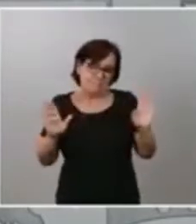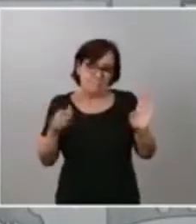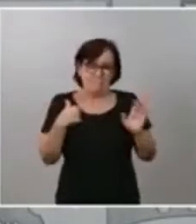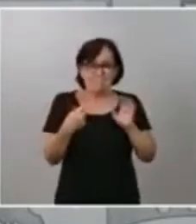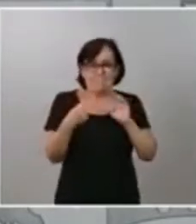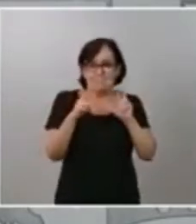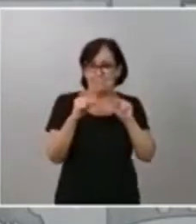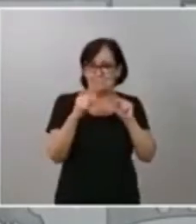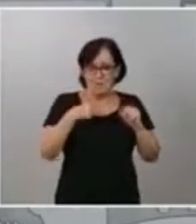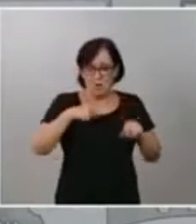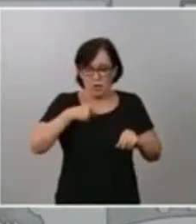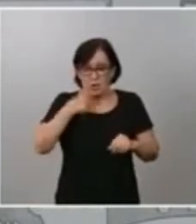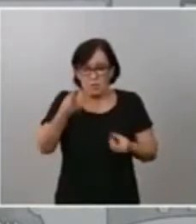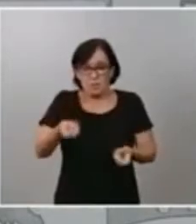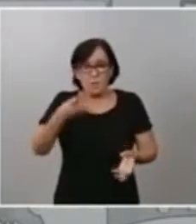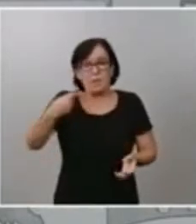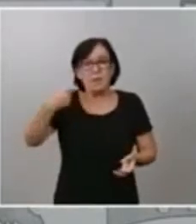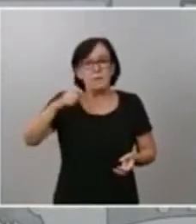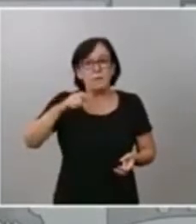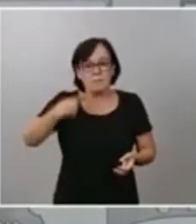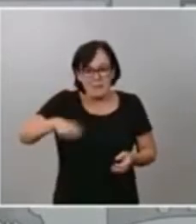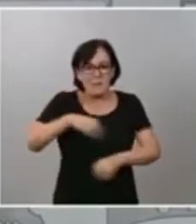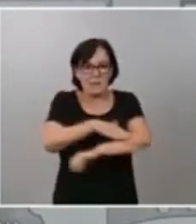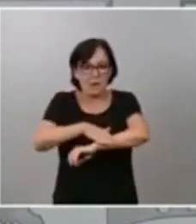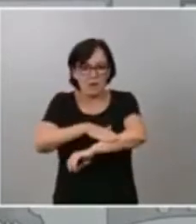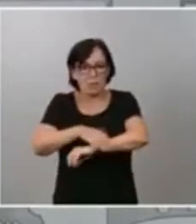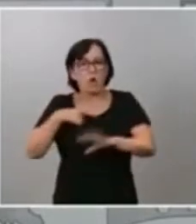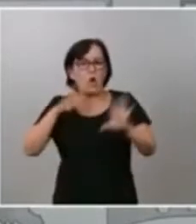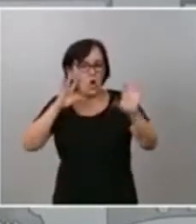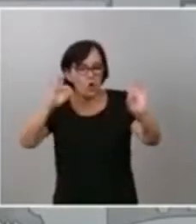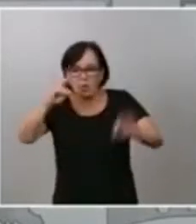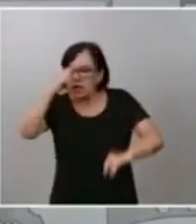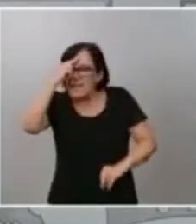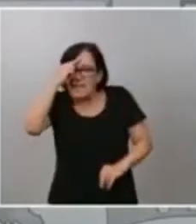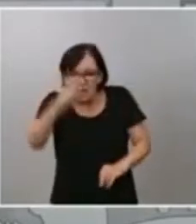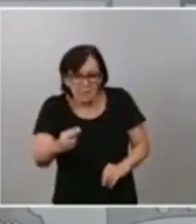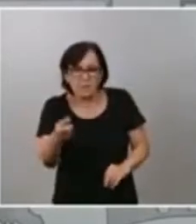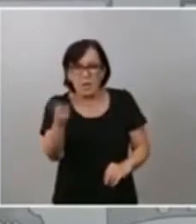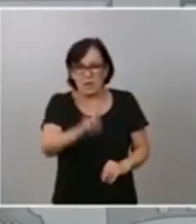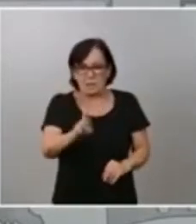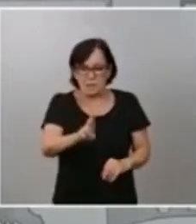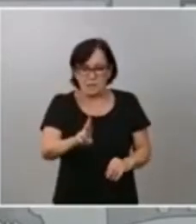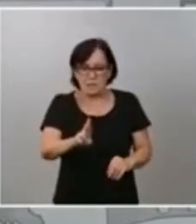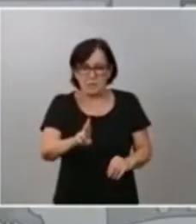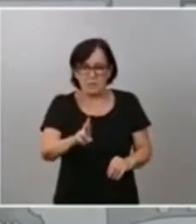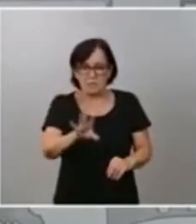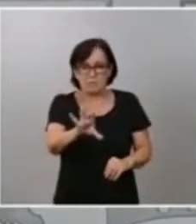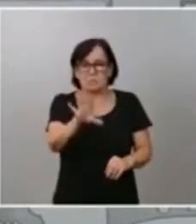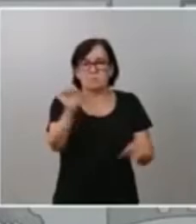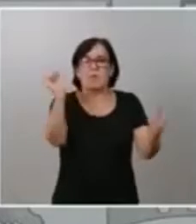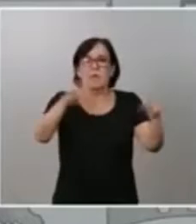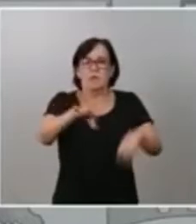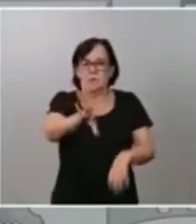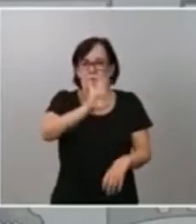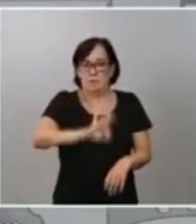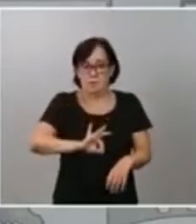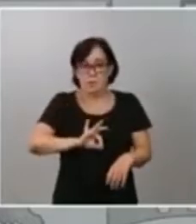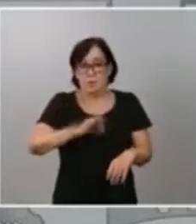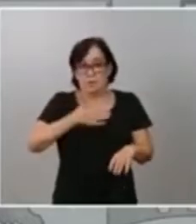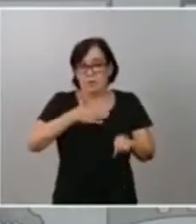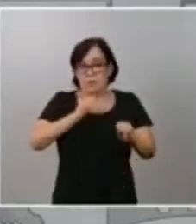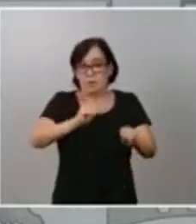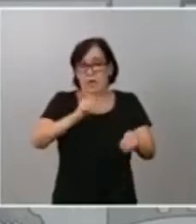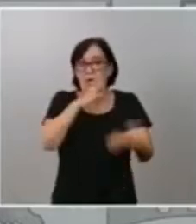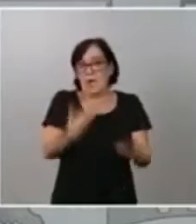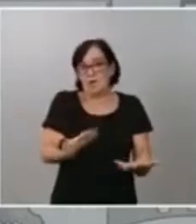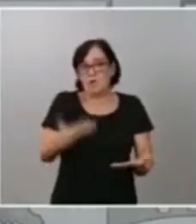del Gobierno es que, lógicamente, nosotros respetamos la decisión que toma la Casa Real porque consideramos que, efectivamente,